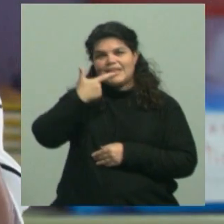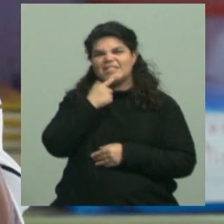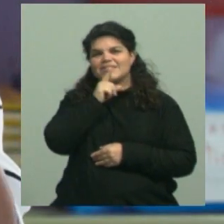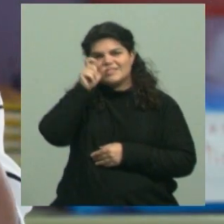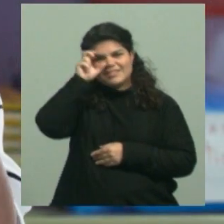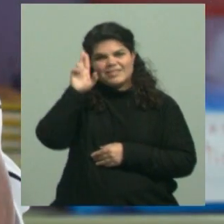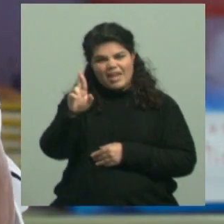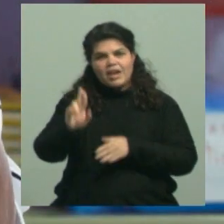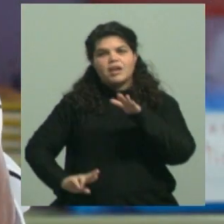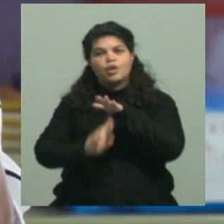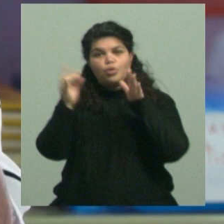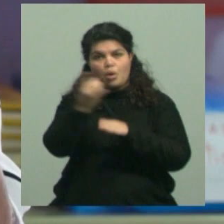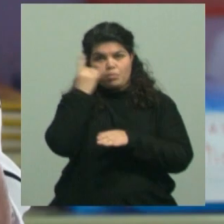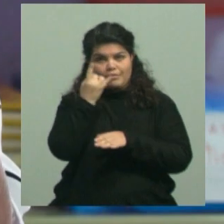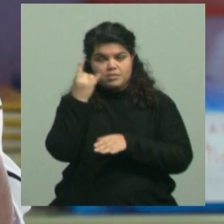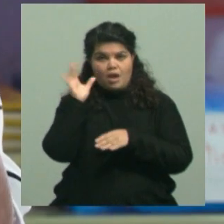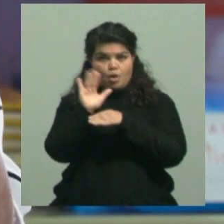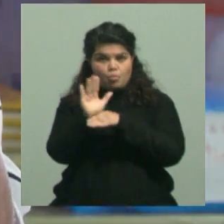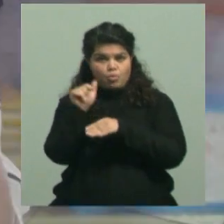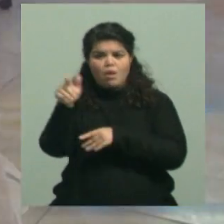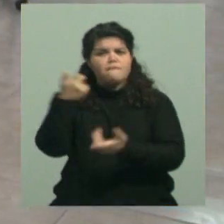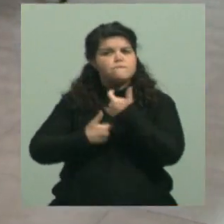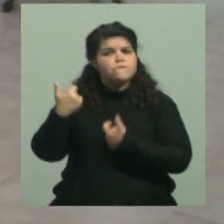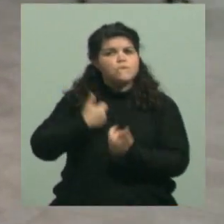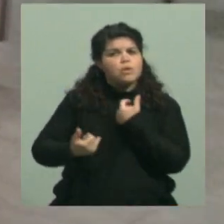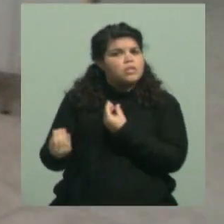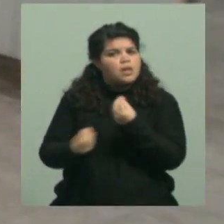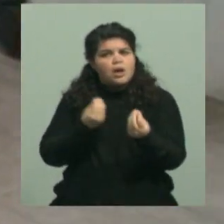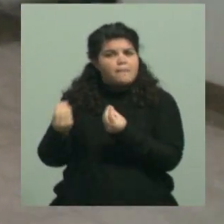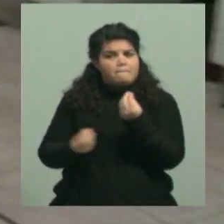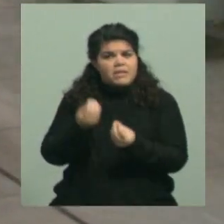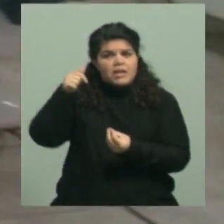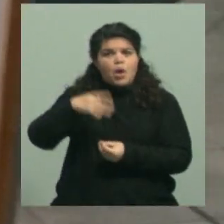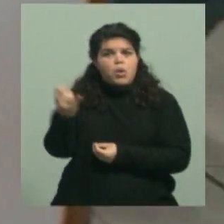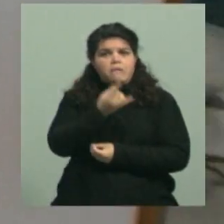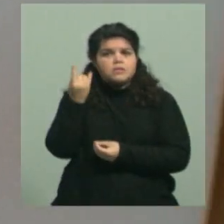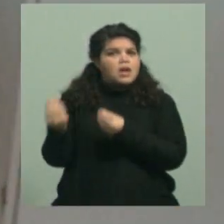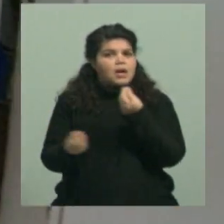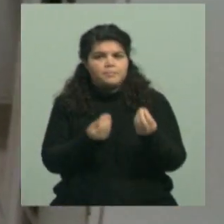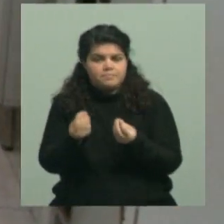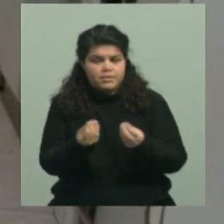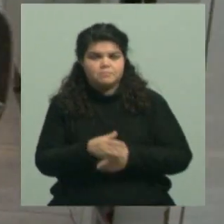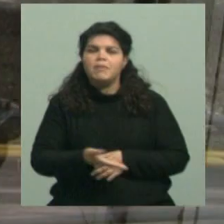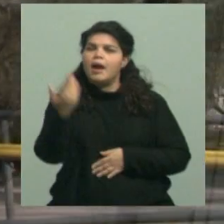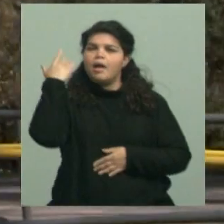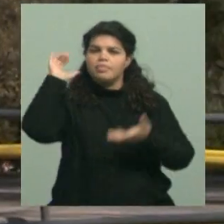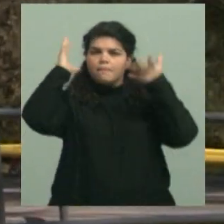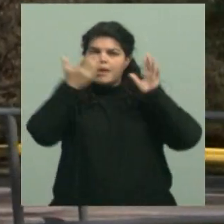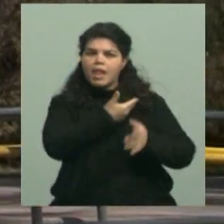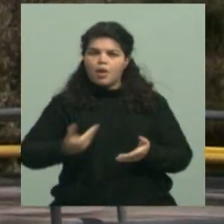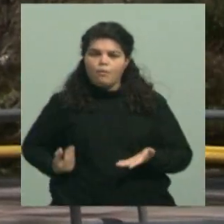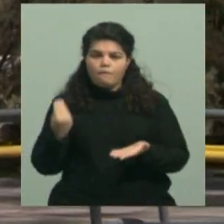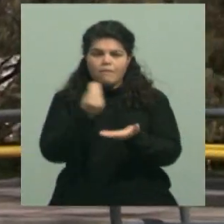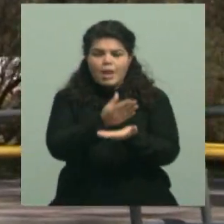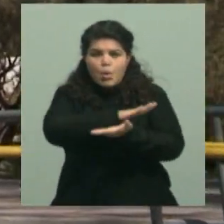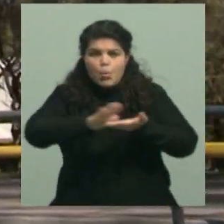dé un panorama de cómo está la universidad. Porque cuando iniciaba el gobierno de Javier Milei, no había punto de encuentro